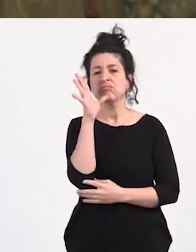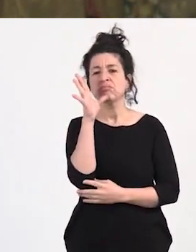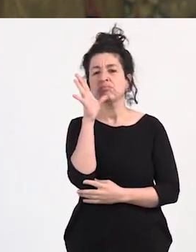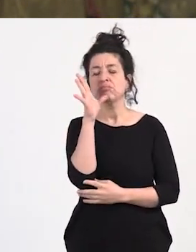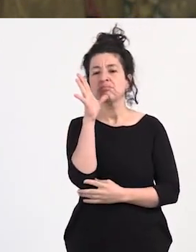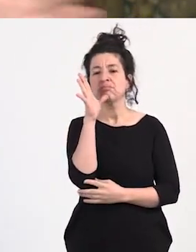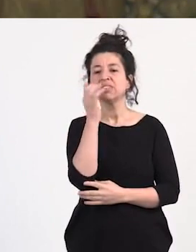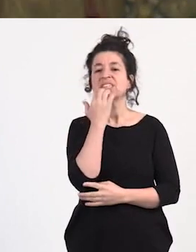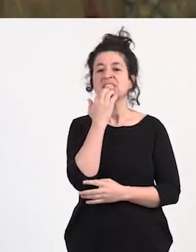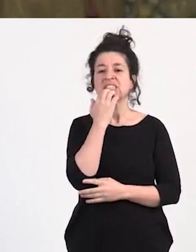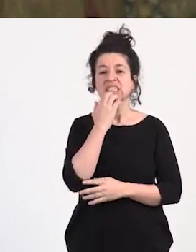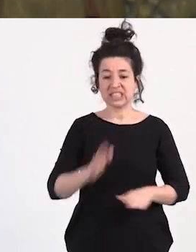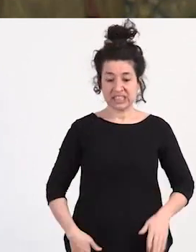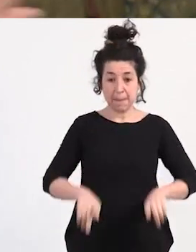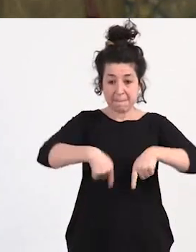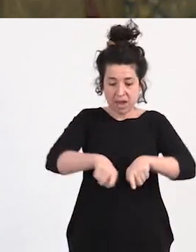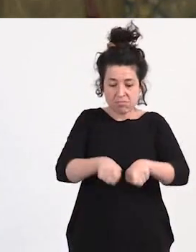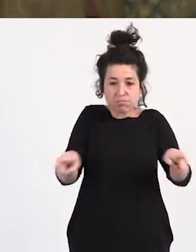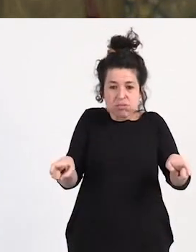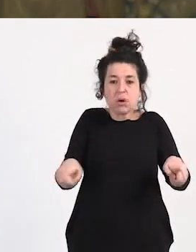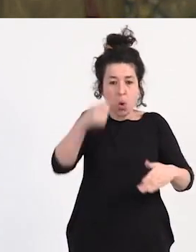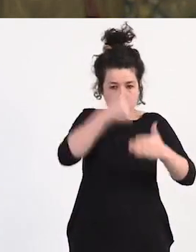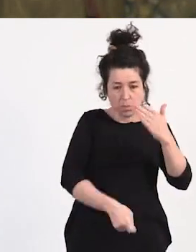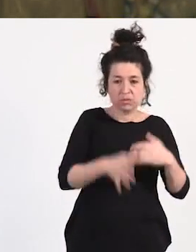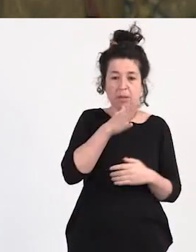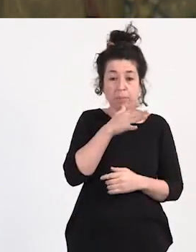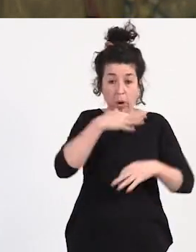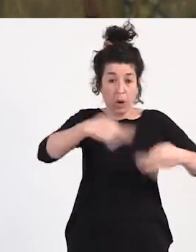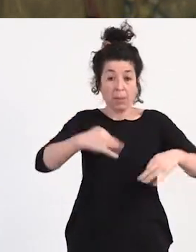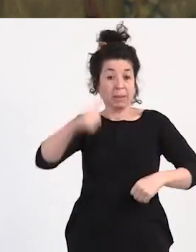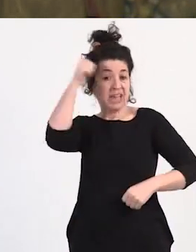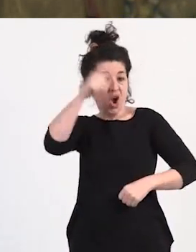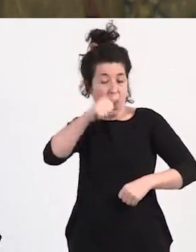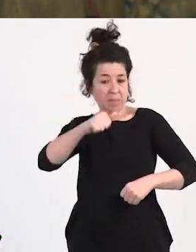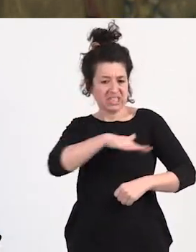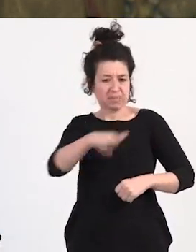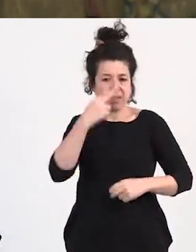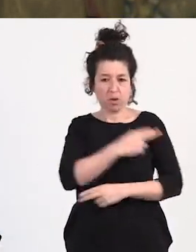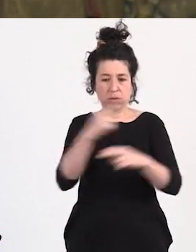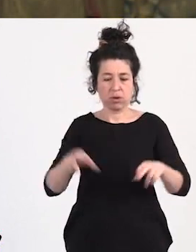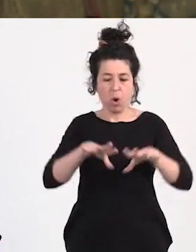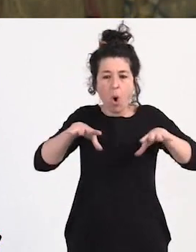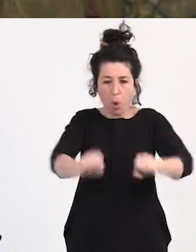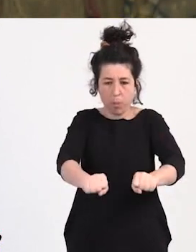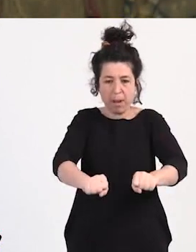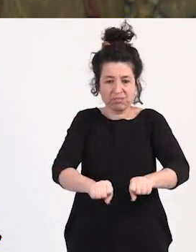se multa si le pasan las pernas muy abiertas porque los hombres normalmente ocupan el espacio público de una manera bastante más